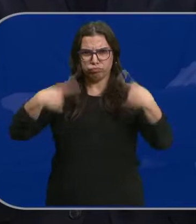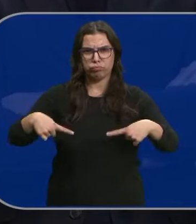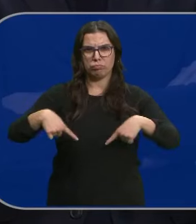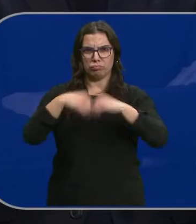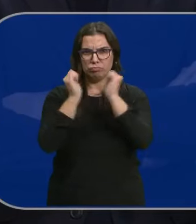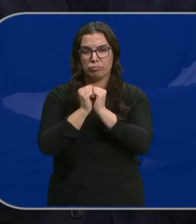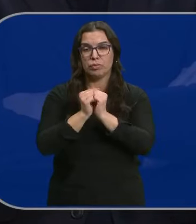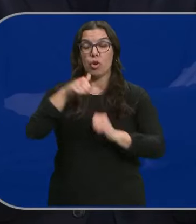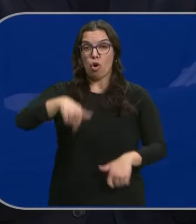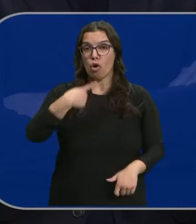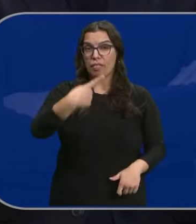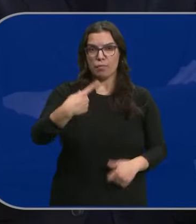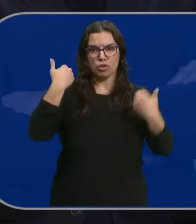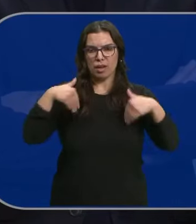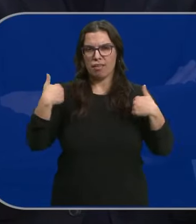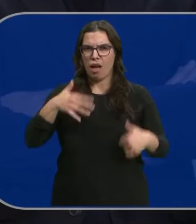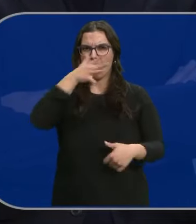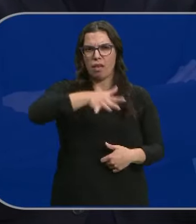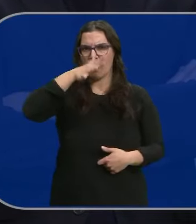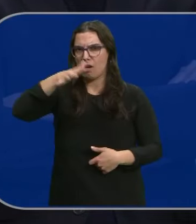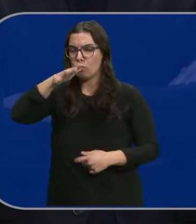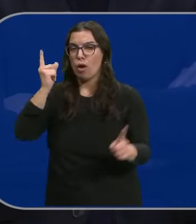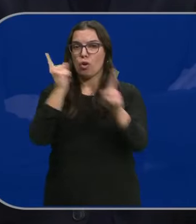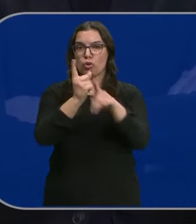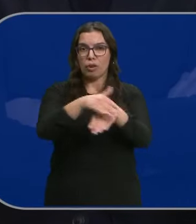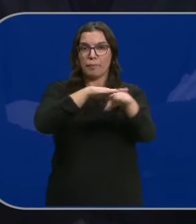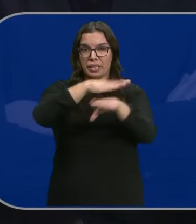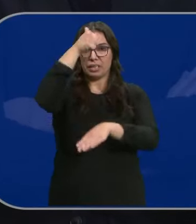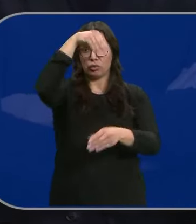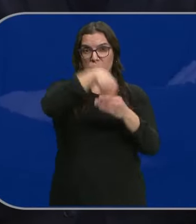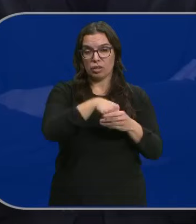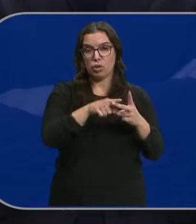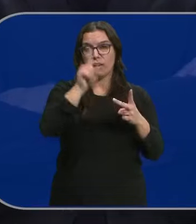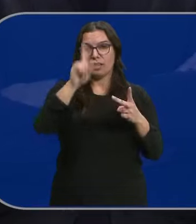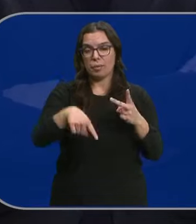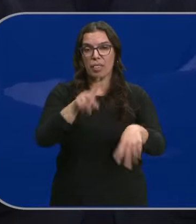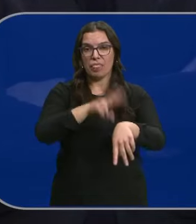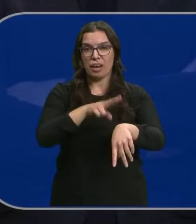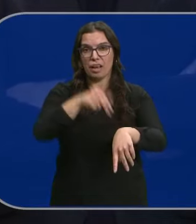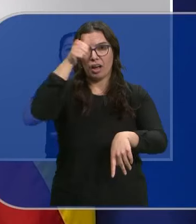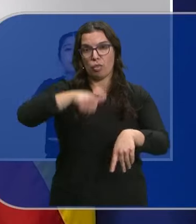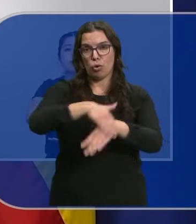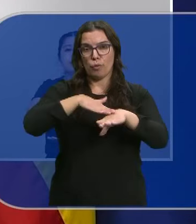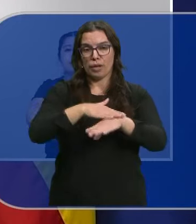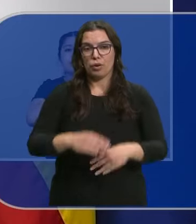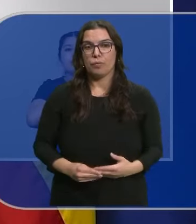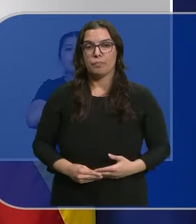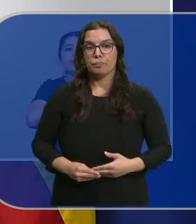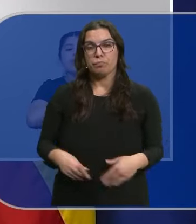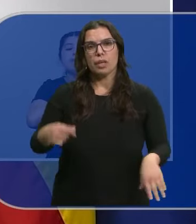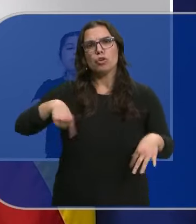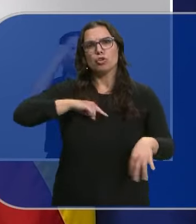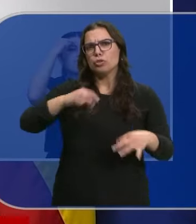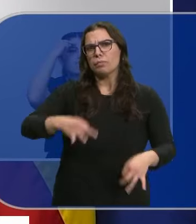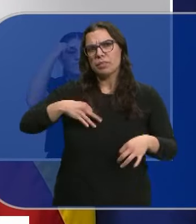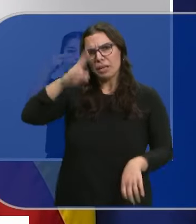Renunciamos hoy mismo acciones judiciales tanto contra el ministro del interior como contra el delegado del gobierno Respeto que nos merece